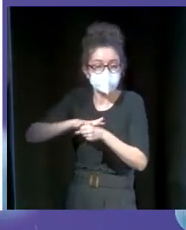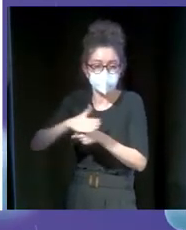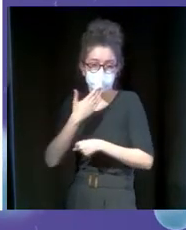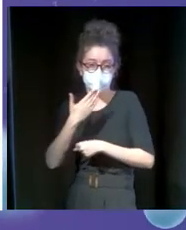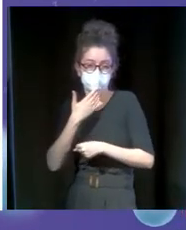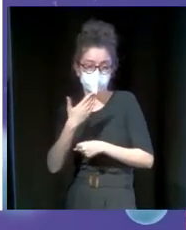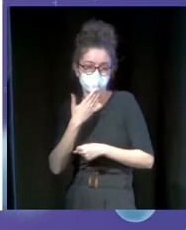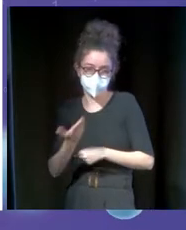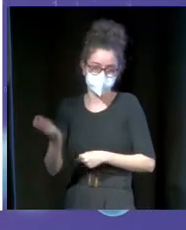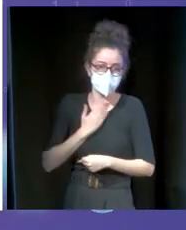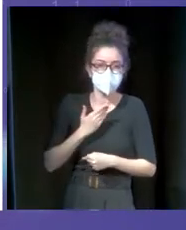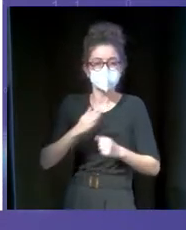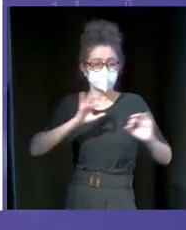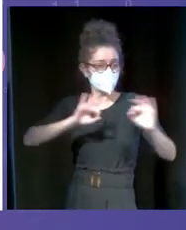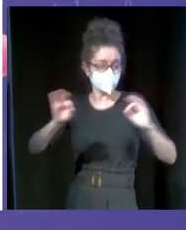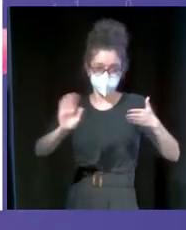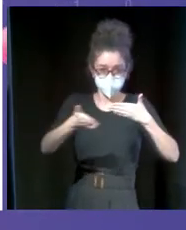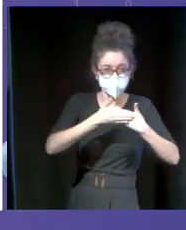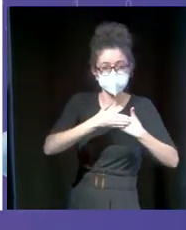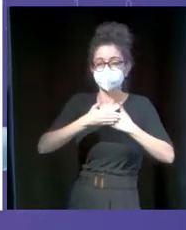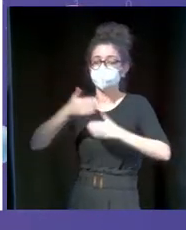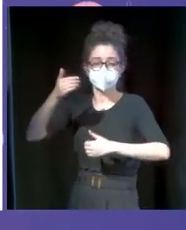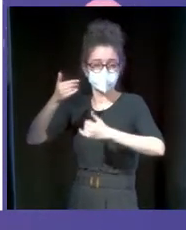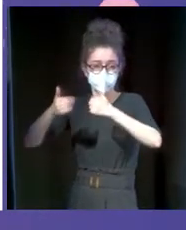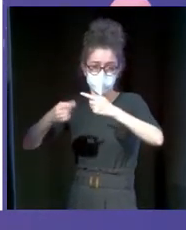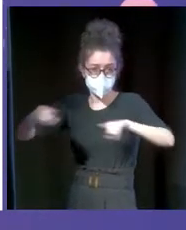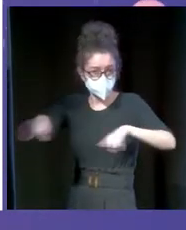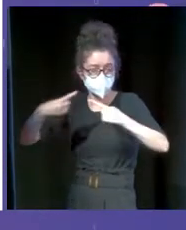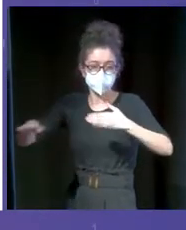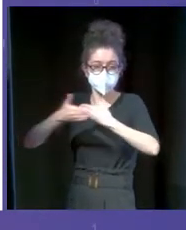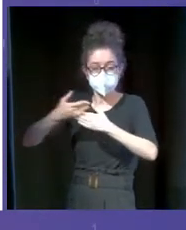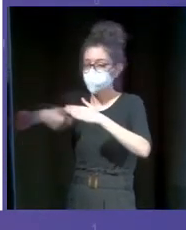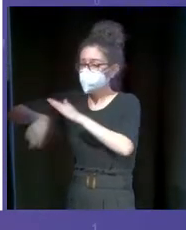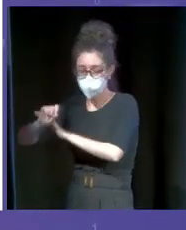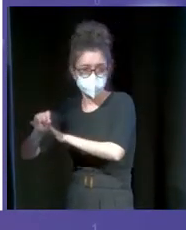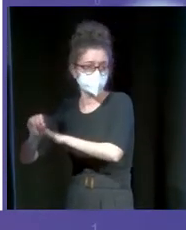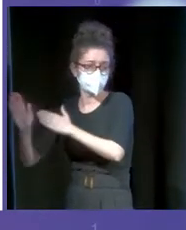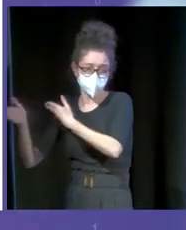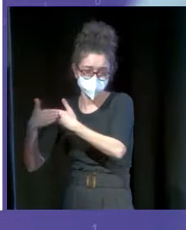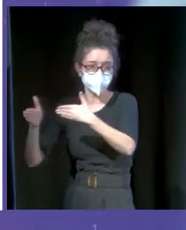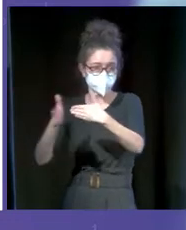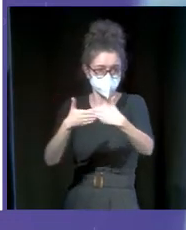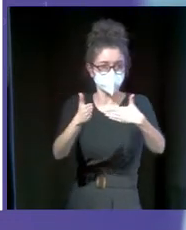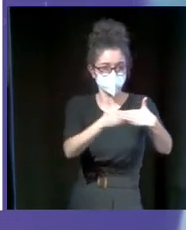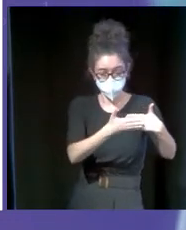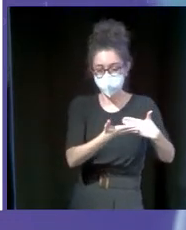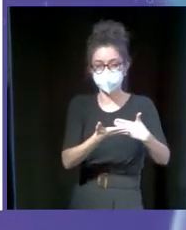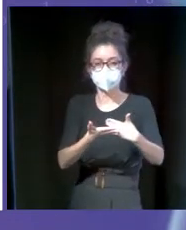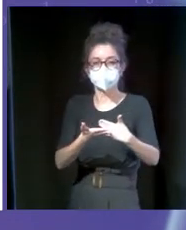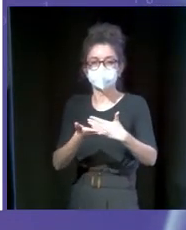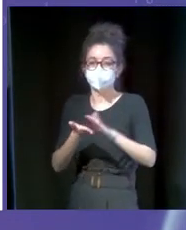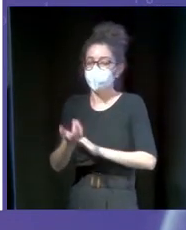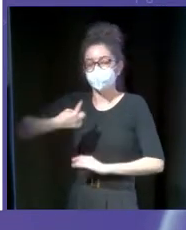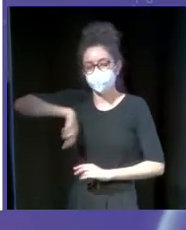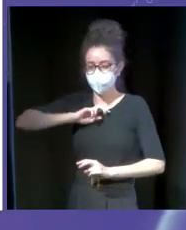cerraron todos los teatros, cerraron todos los conciertos, fútbol, etc. Con lo cual, pues lo mismo, una vez más tuvimos que